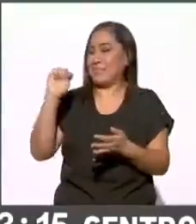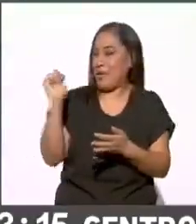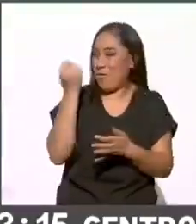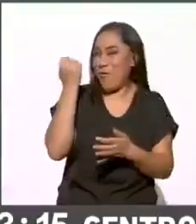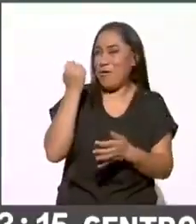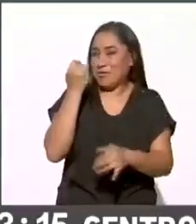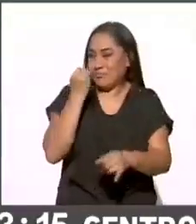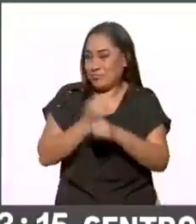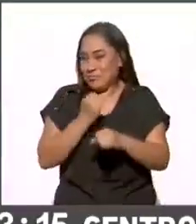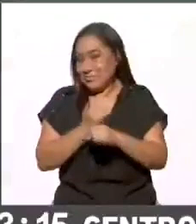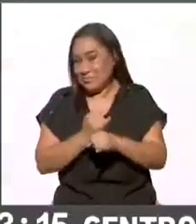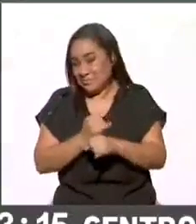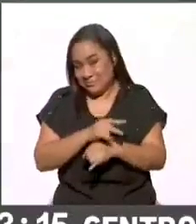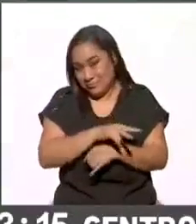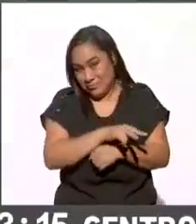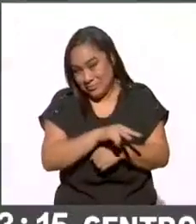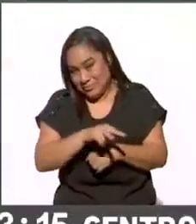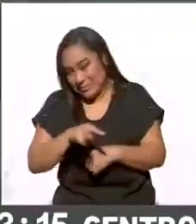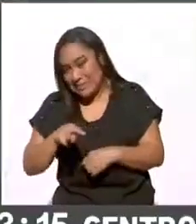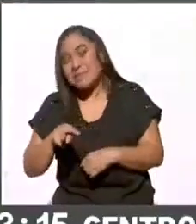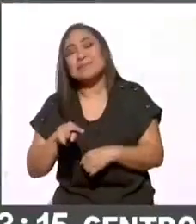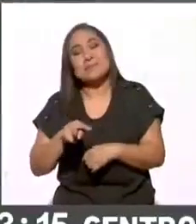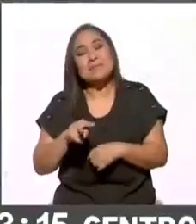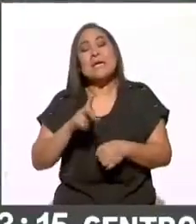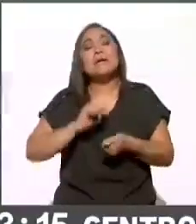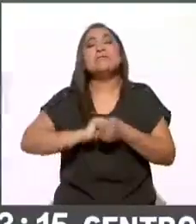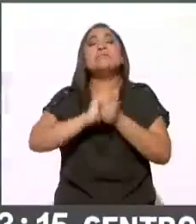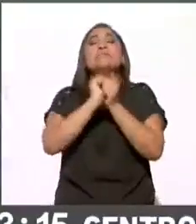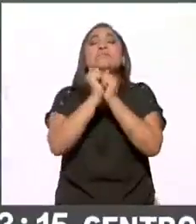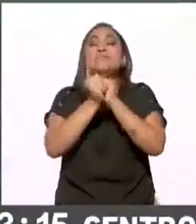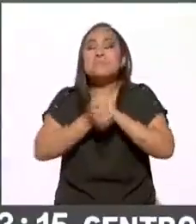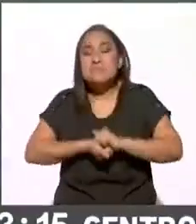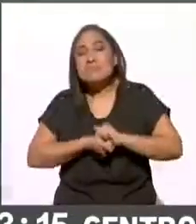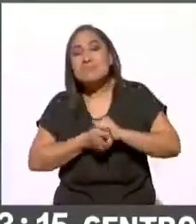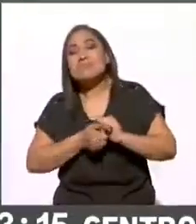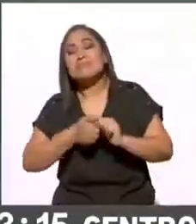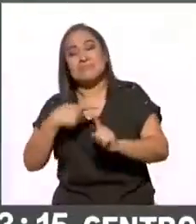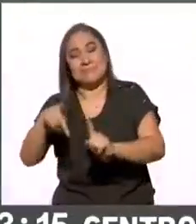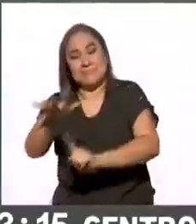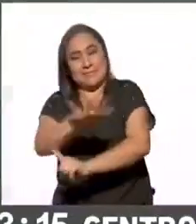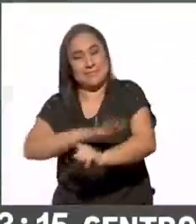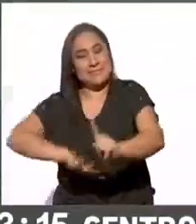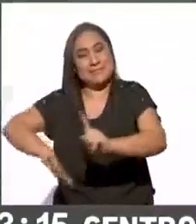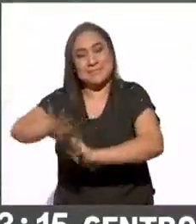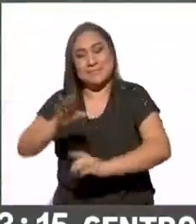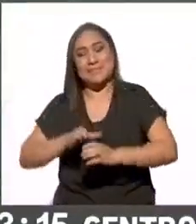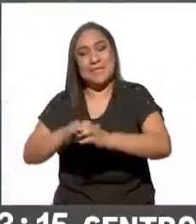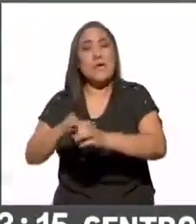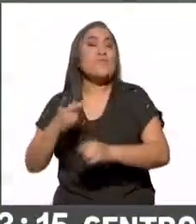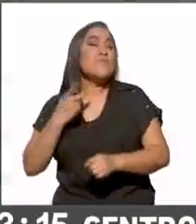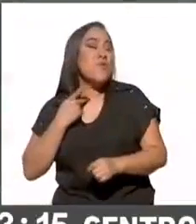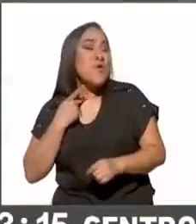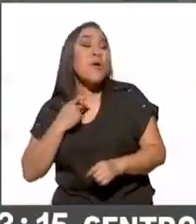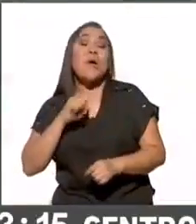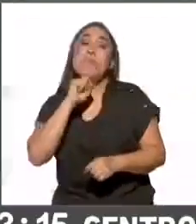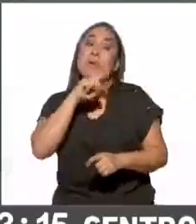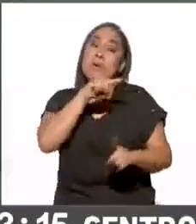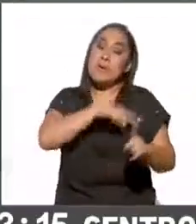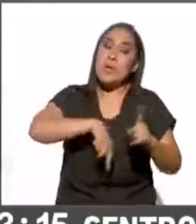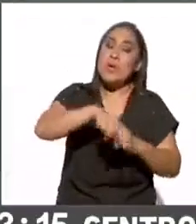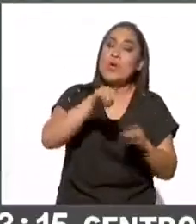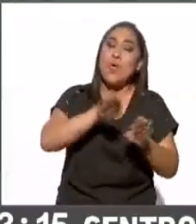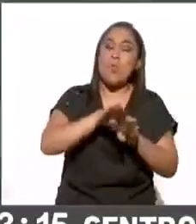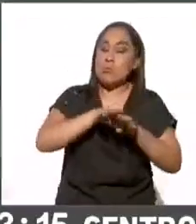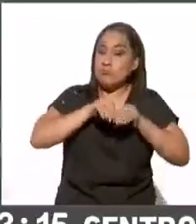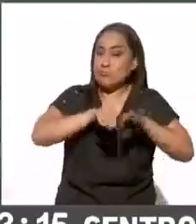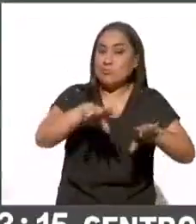expresión de un ambiente que se venía generando en el ámbito político y también en el mediático, hay que decirlo, esta cosa de